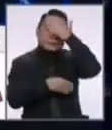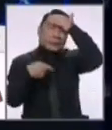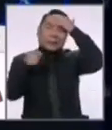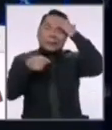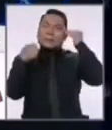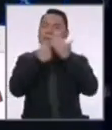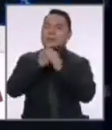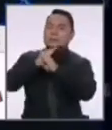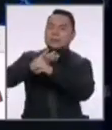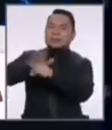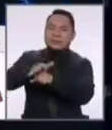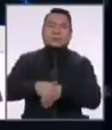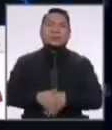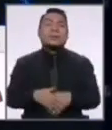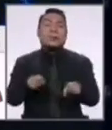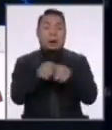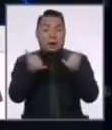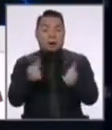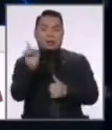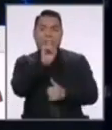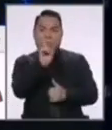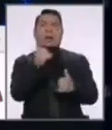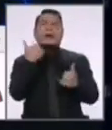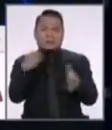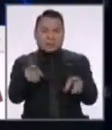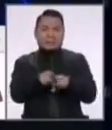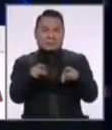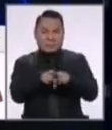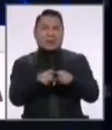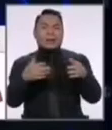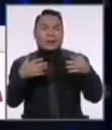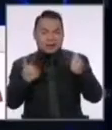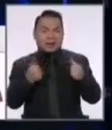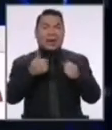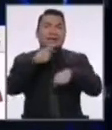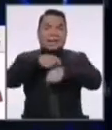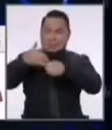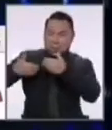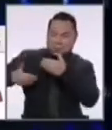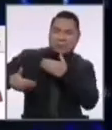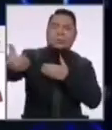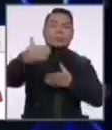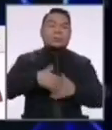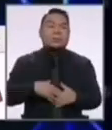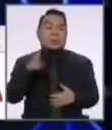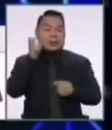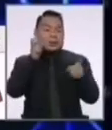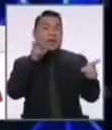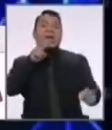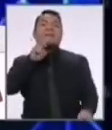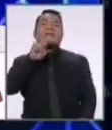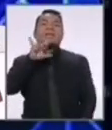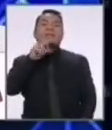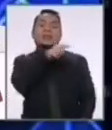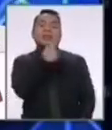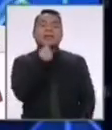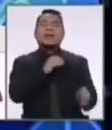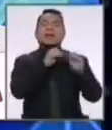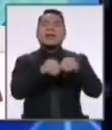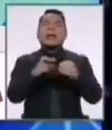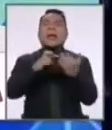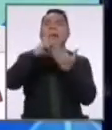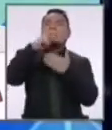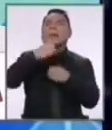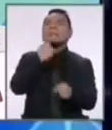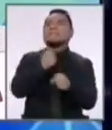debemos enfrentar la pandemia y no solamente ahora, también para la salud para largo plazo. Escucho a la señora Verónica implementar el plan